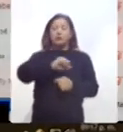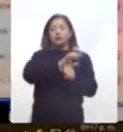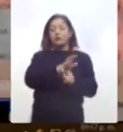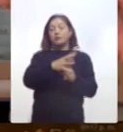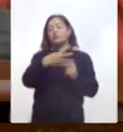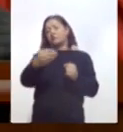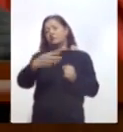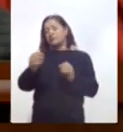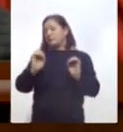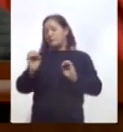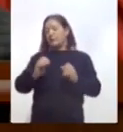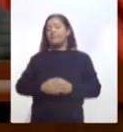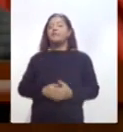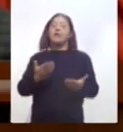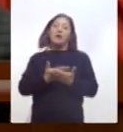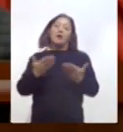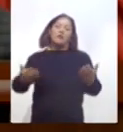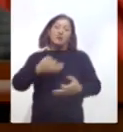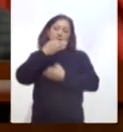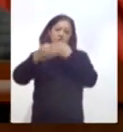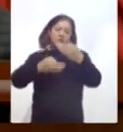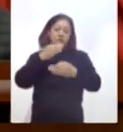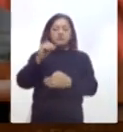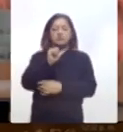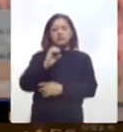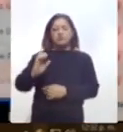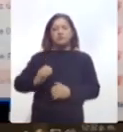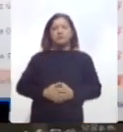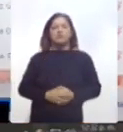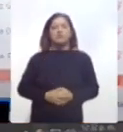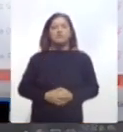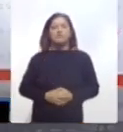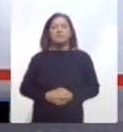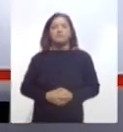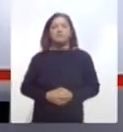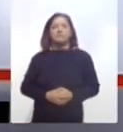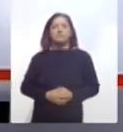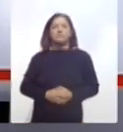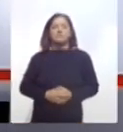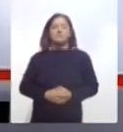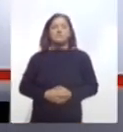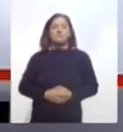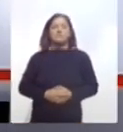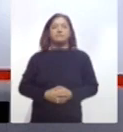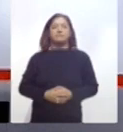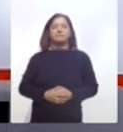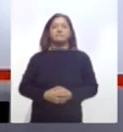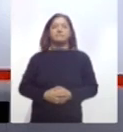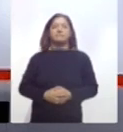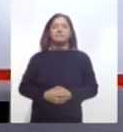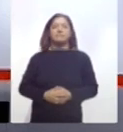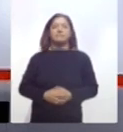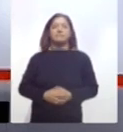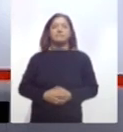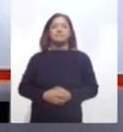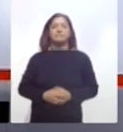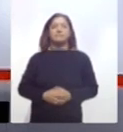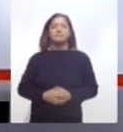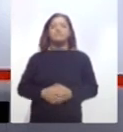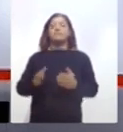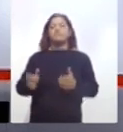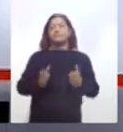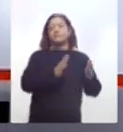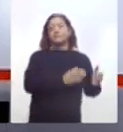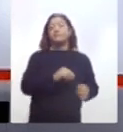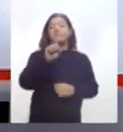-19. Para Ahora Noticias, Altagracia Corona. Y mire, por su lado, sí, por su parte el